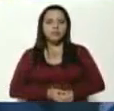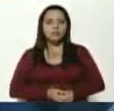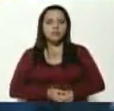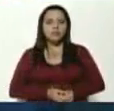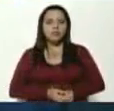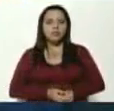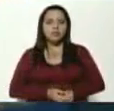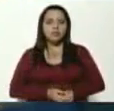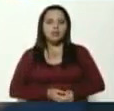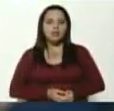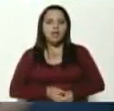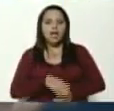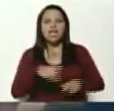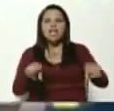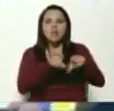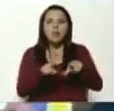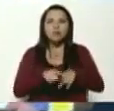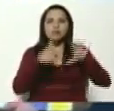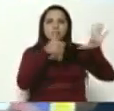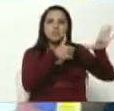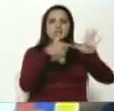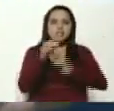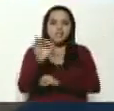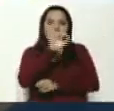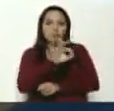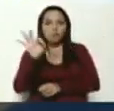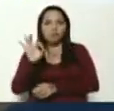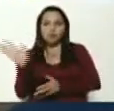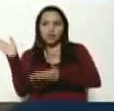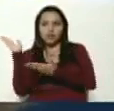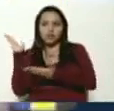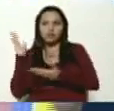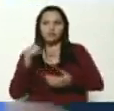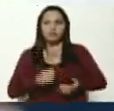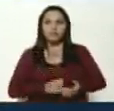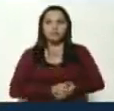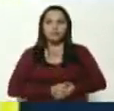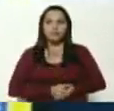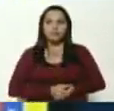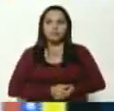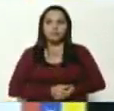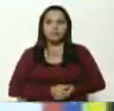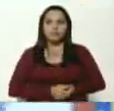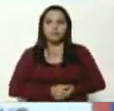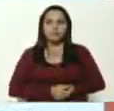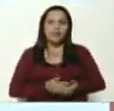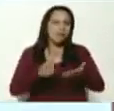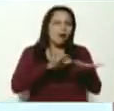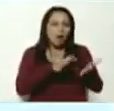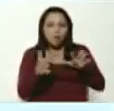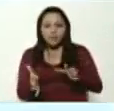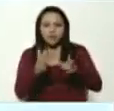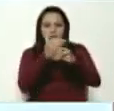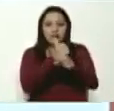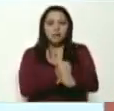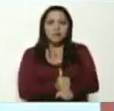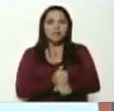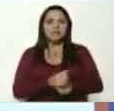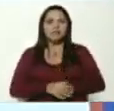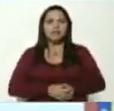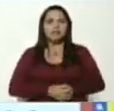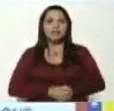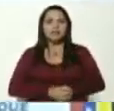un 60% que es más o menos lo que se estima en prácticamente